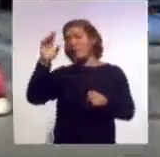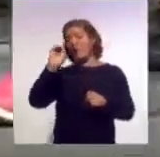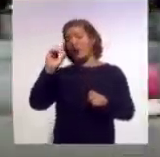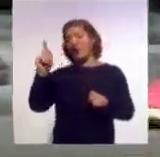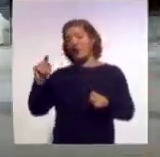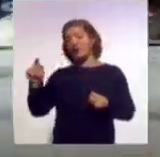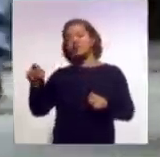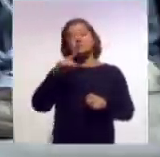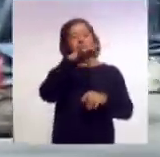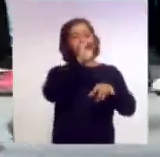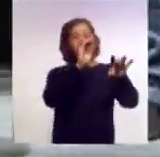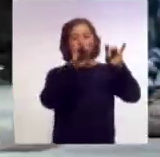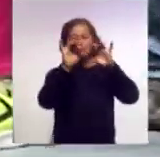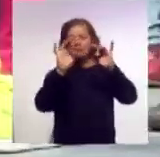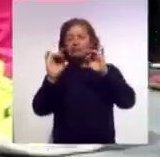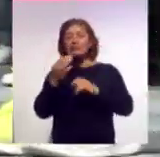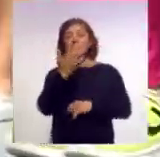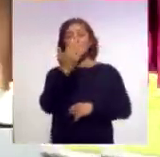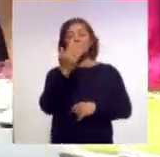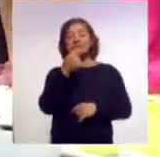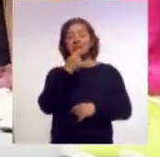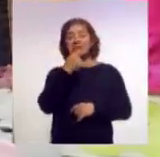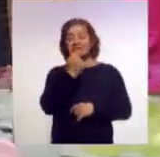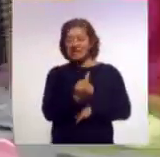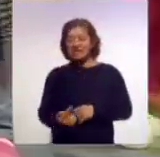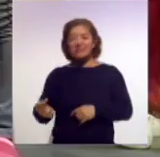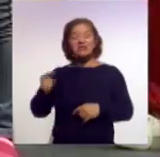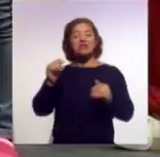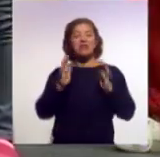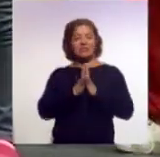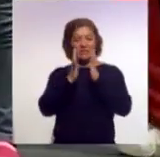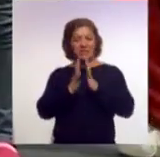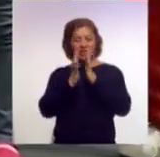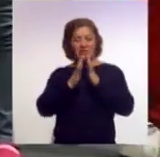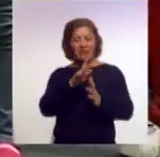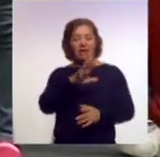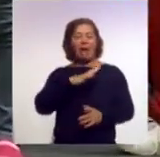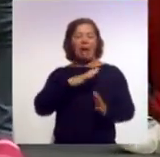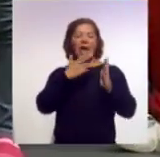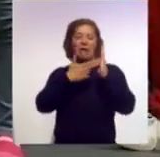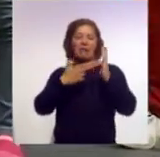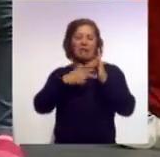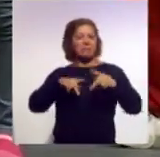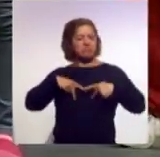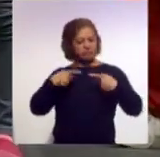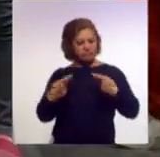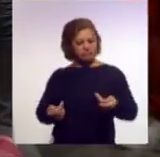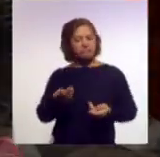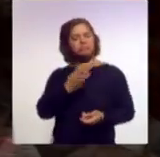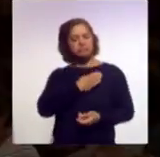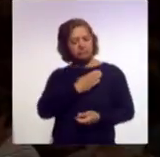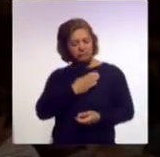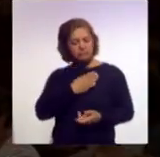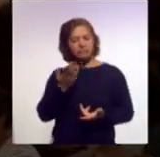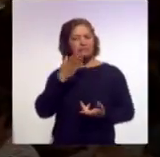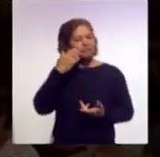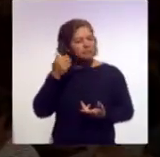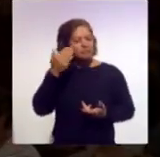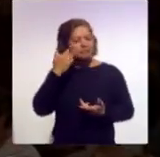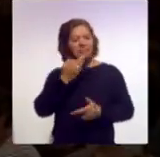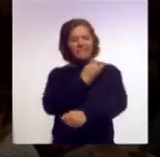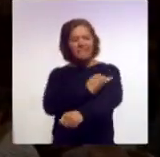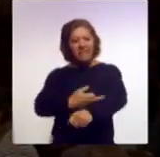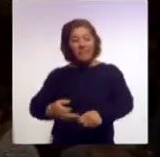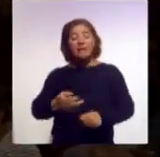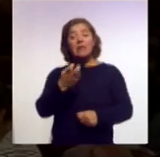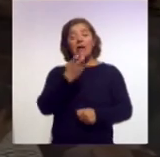elenco. Participaron 50 niños quienes conforman el taller de sensibilización sobre la importancia del buen trato en la familia y